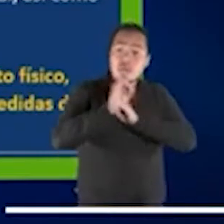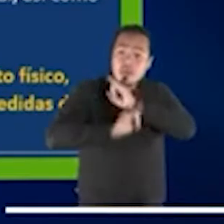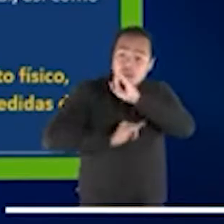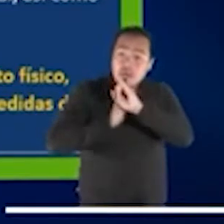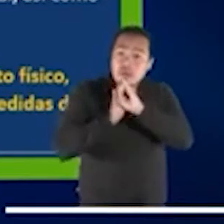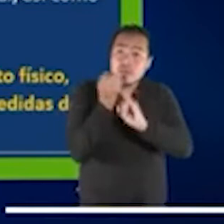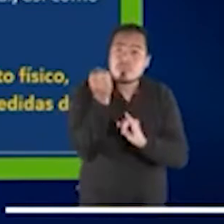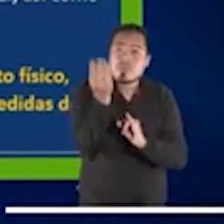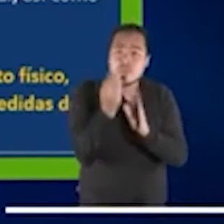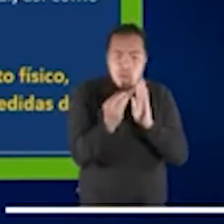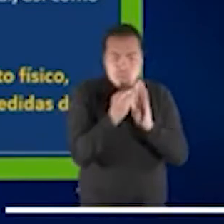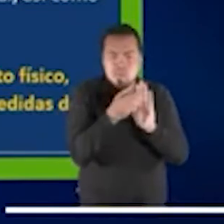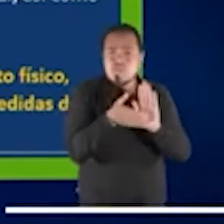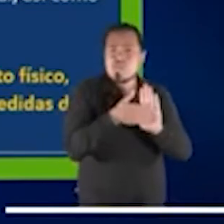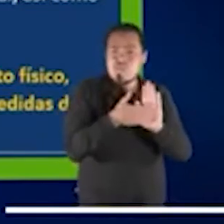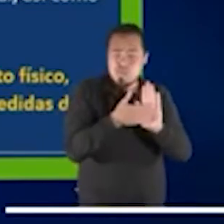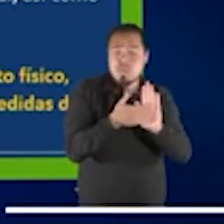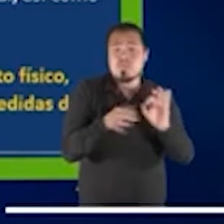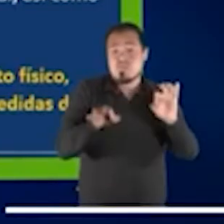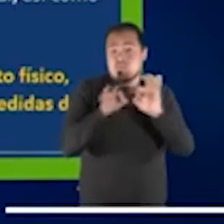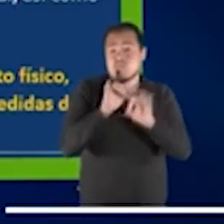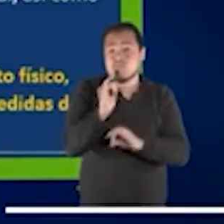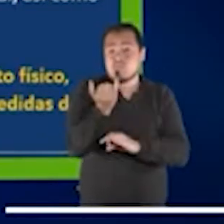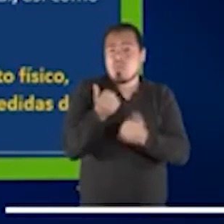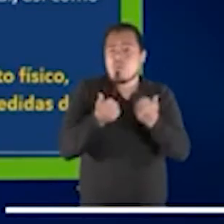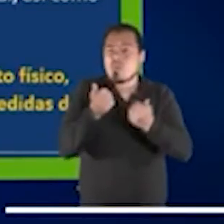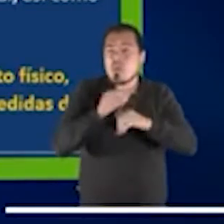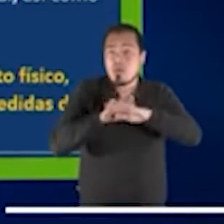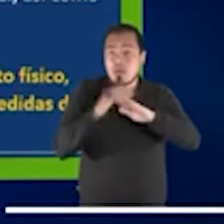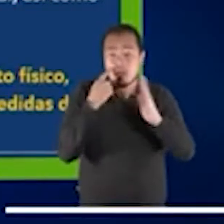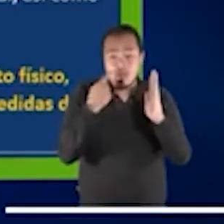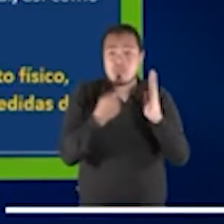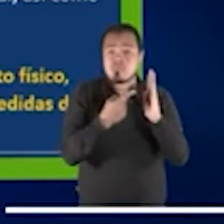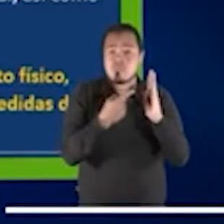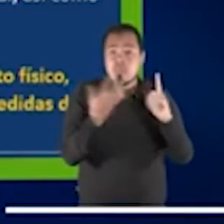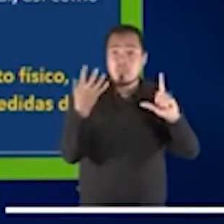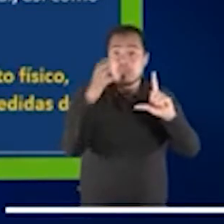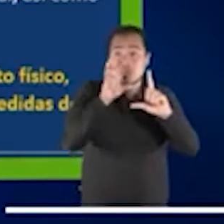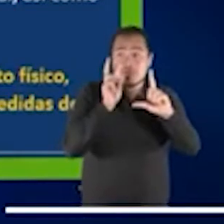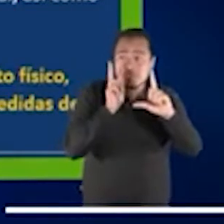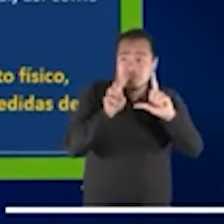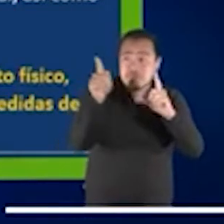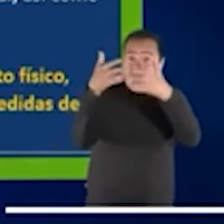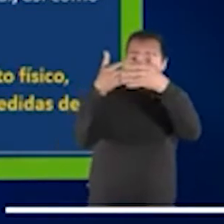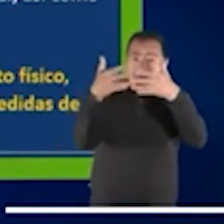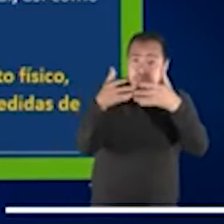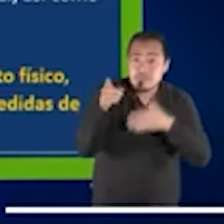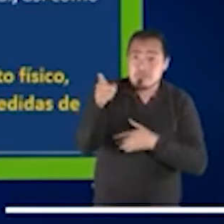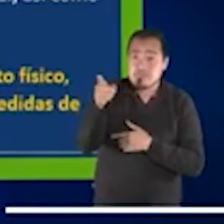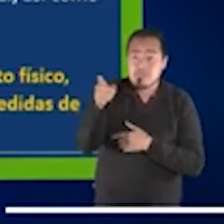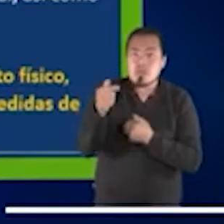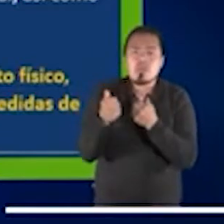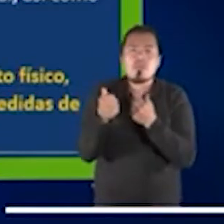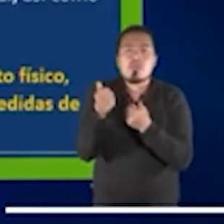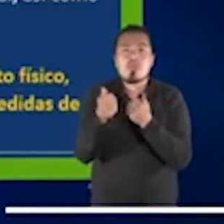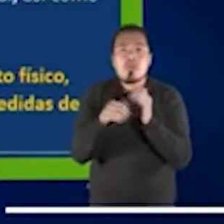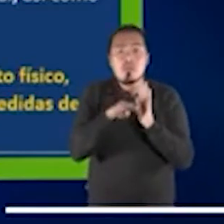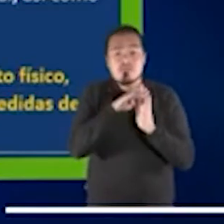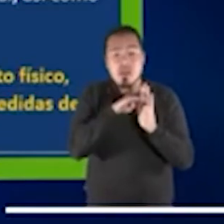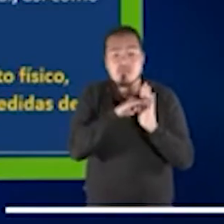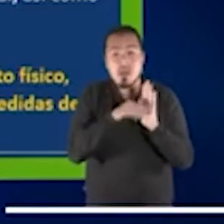importante de reglas o estándares que permiten